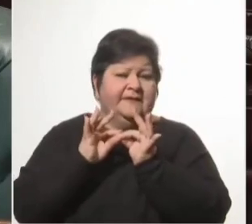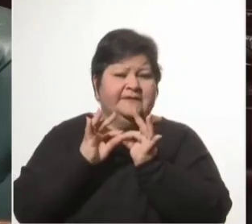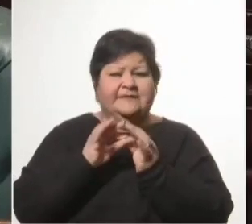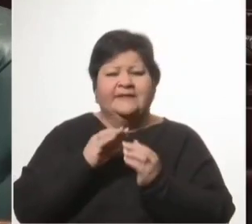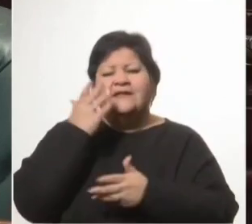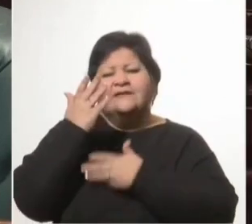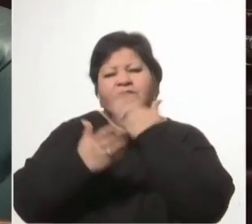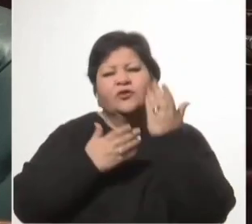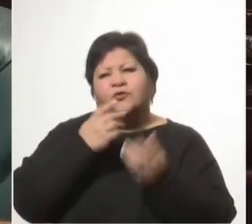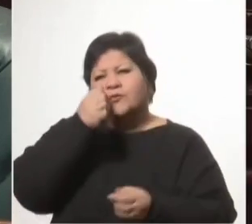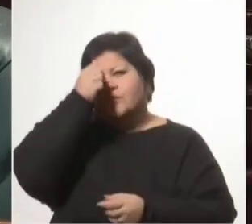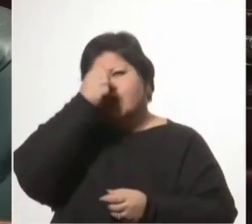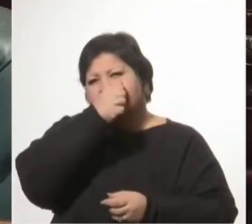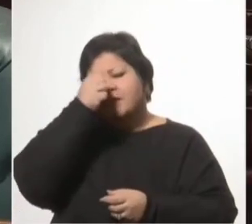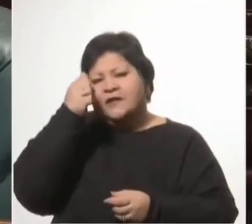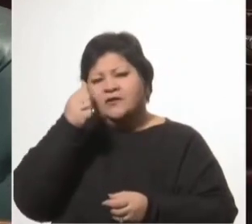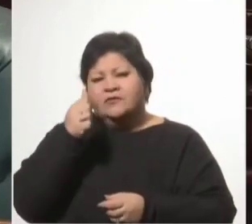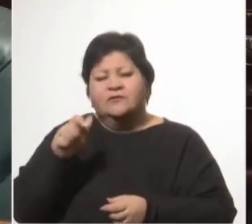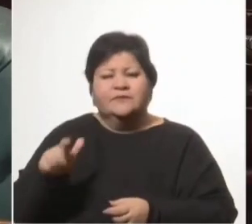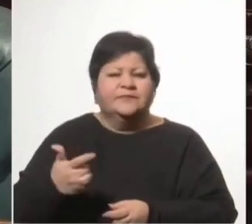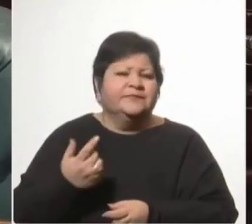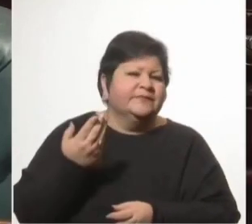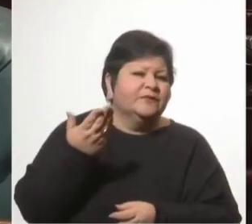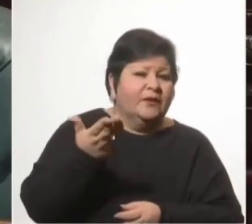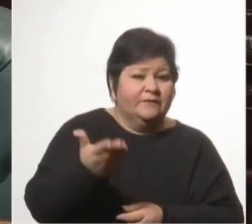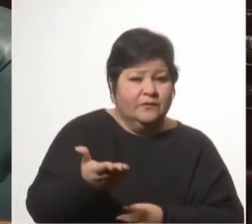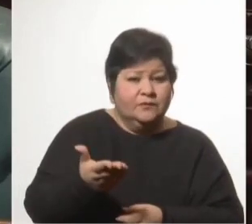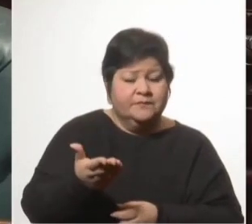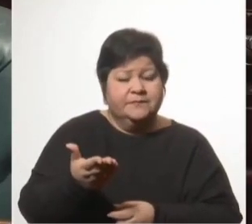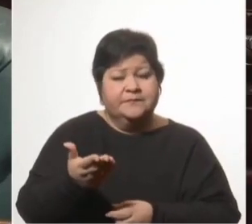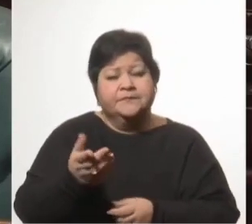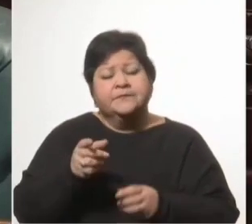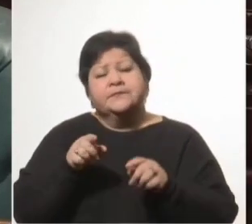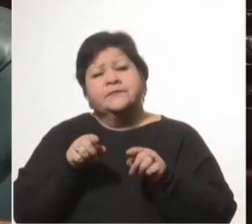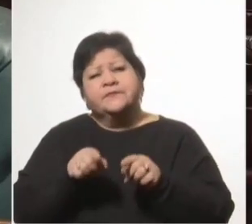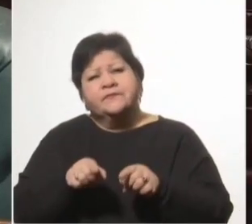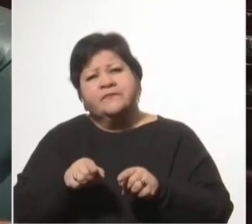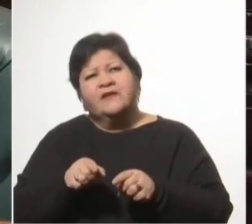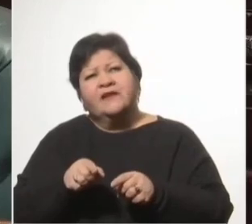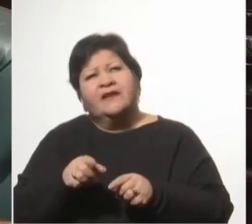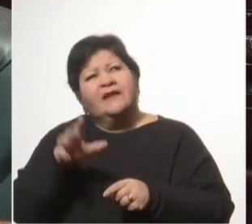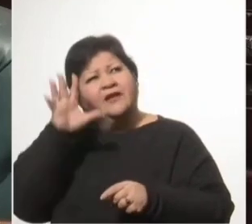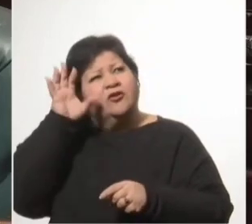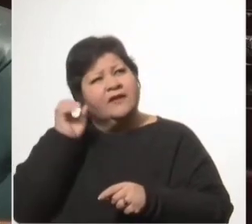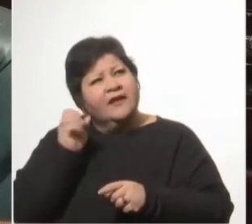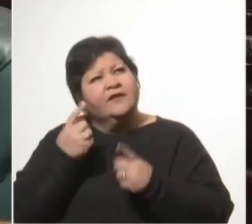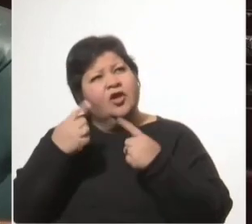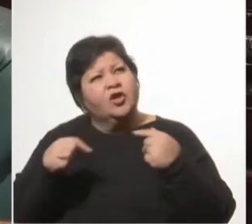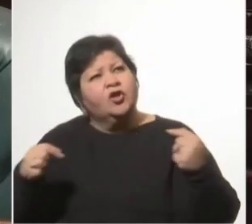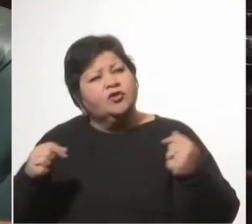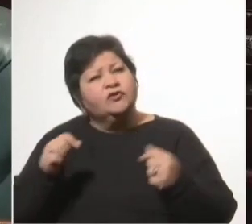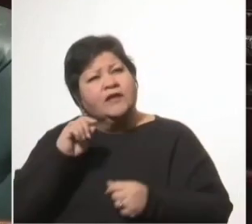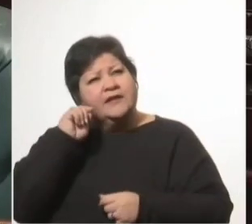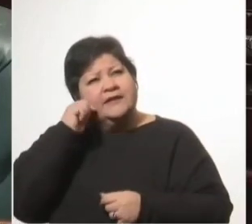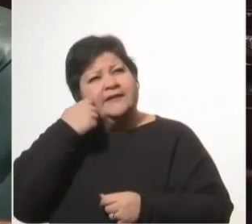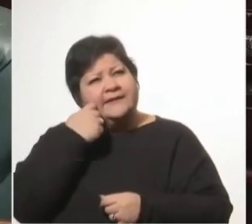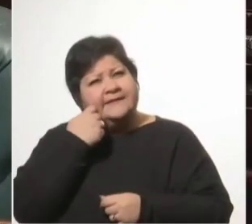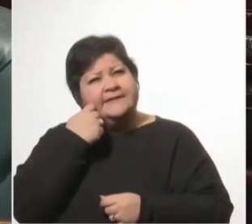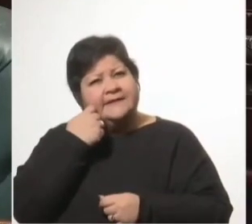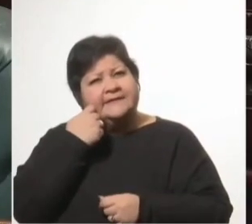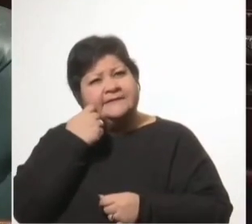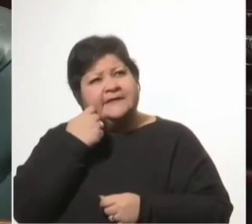voz, recorriendo goles y glorias uruguayas. Nos decías, no te quedes en Maracaná,